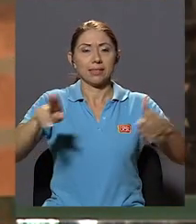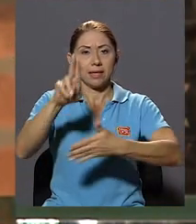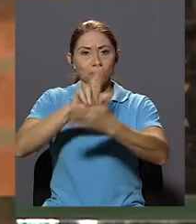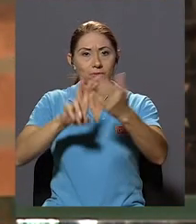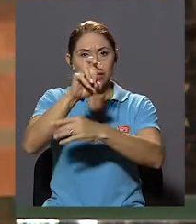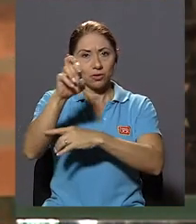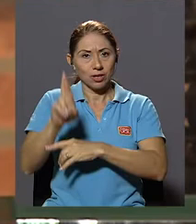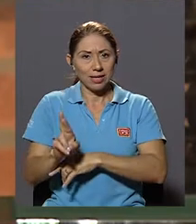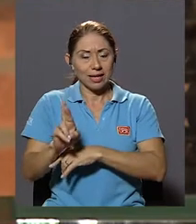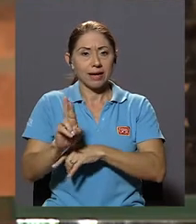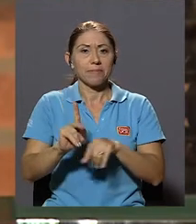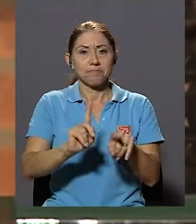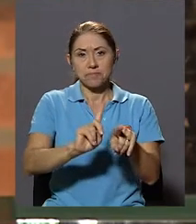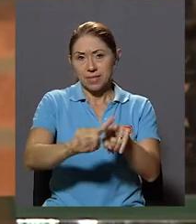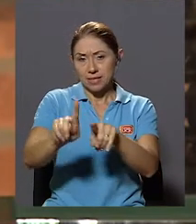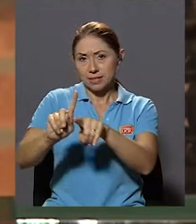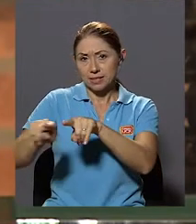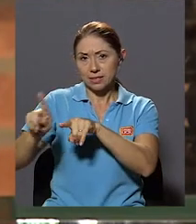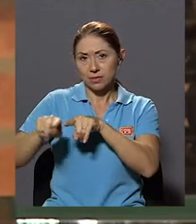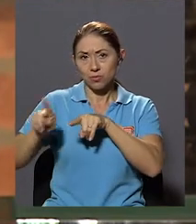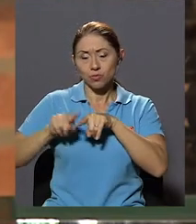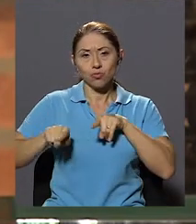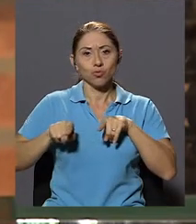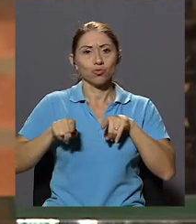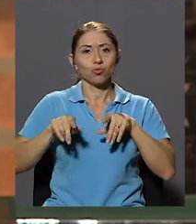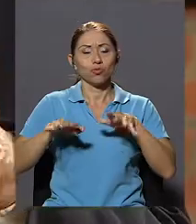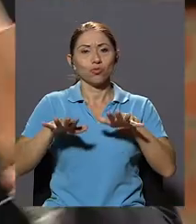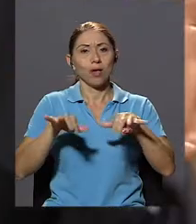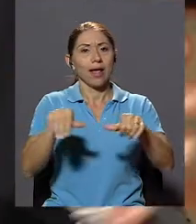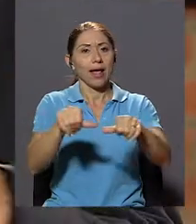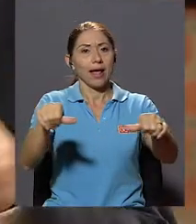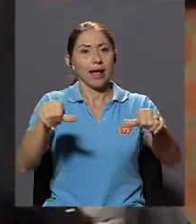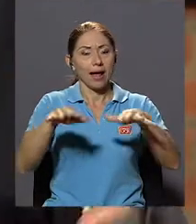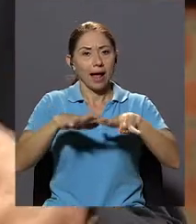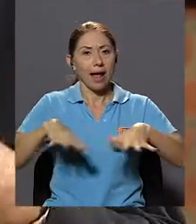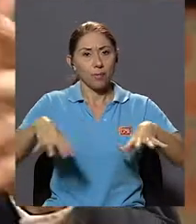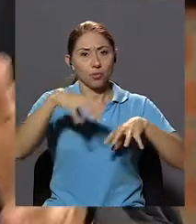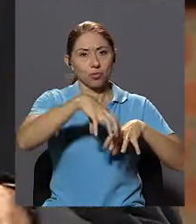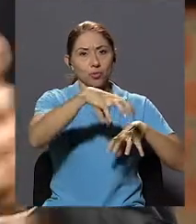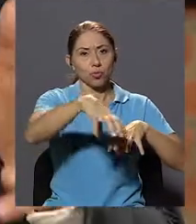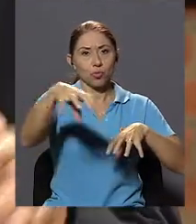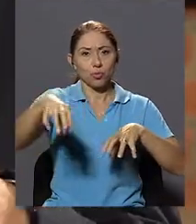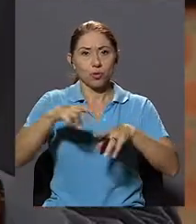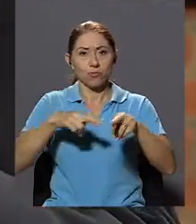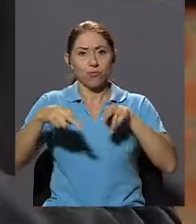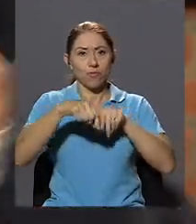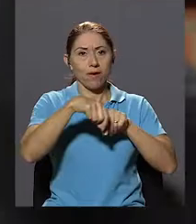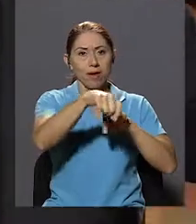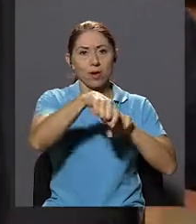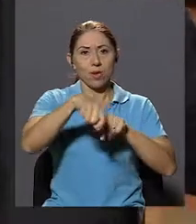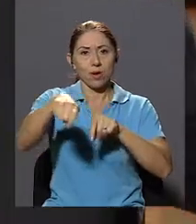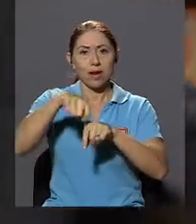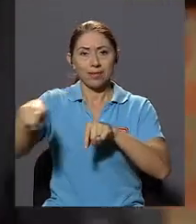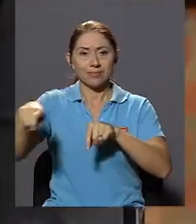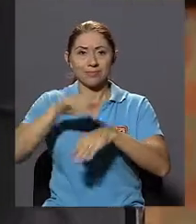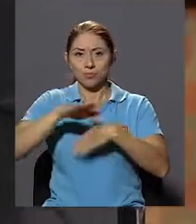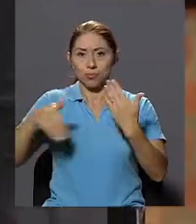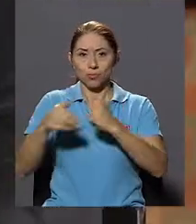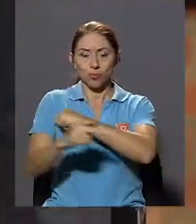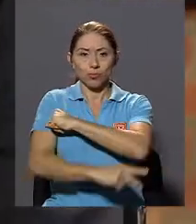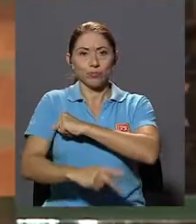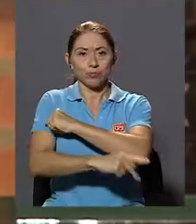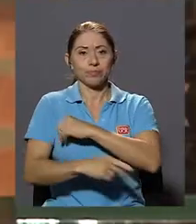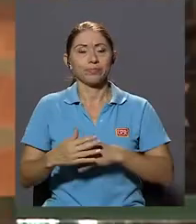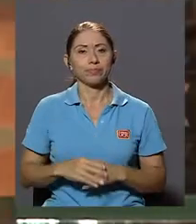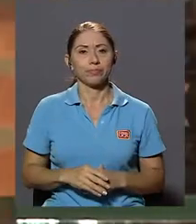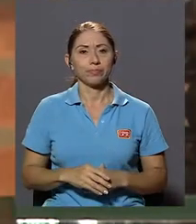está en los distintos campos y centros regionales Y todo lo demás, pero está en todo el país